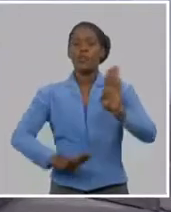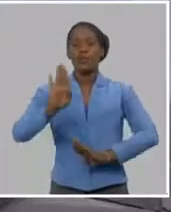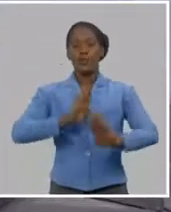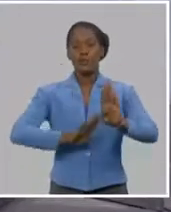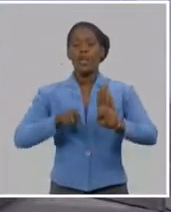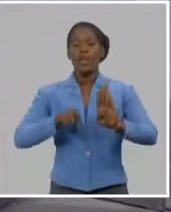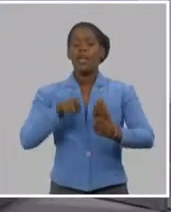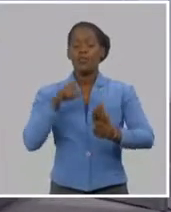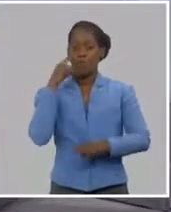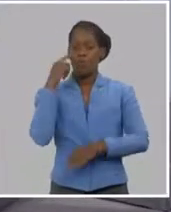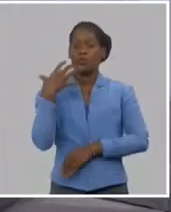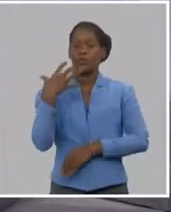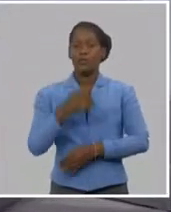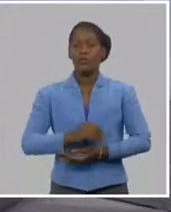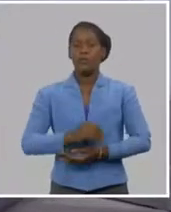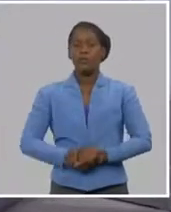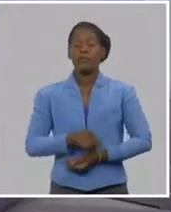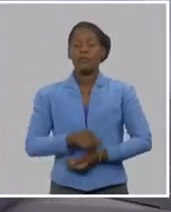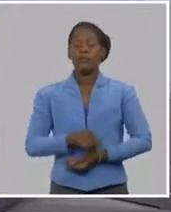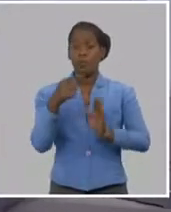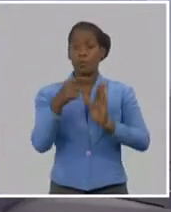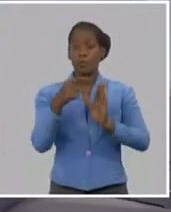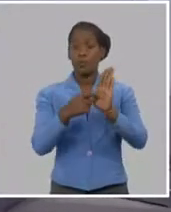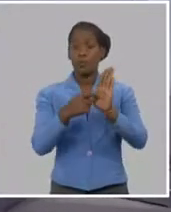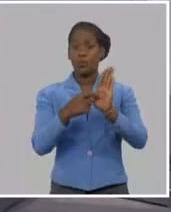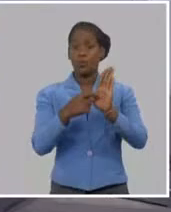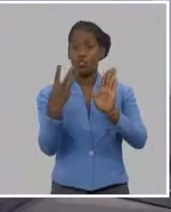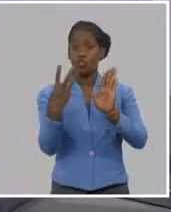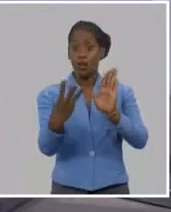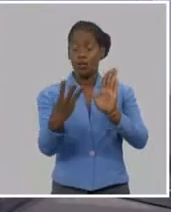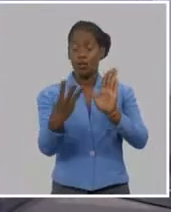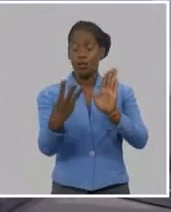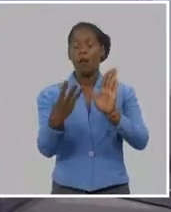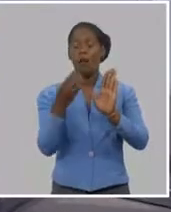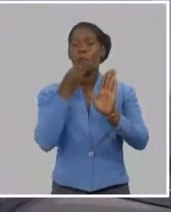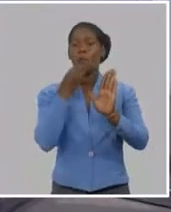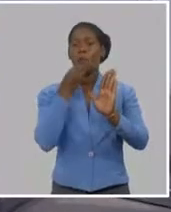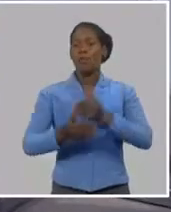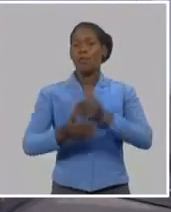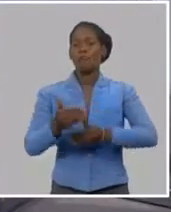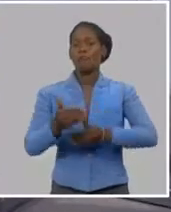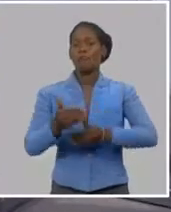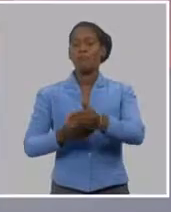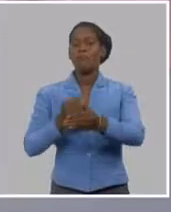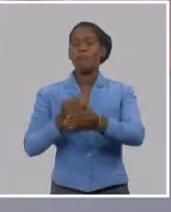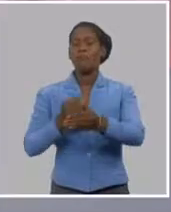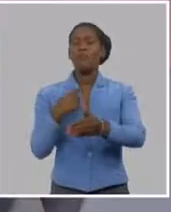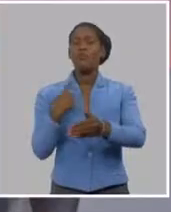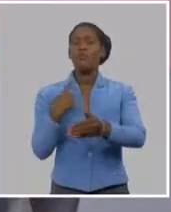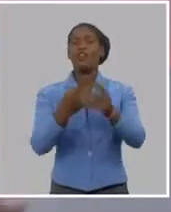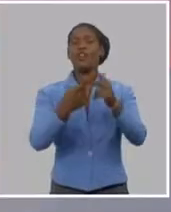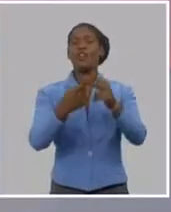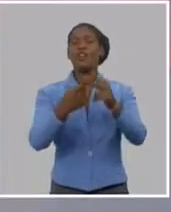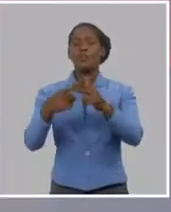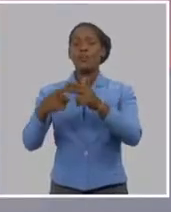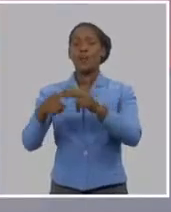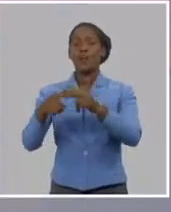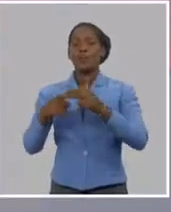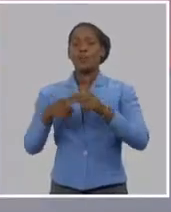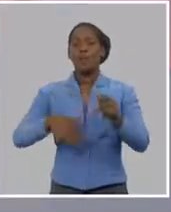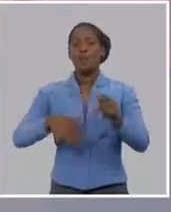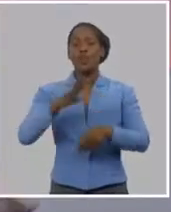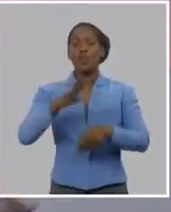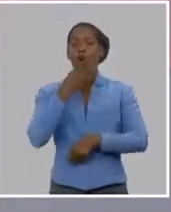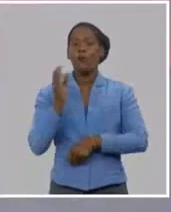ética martiana. Teniendo estos elementos en cuenta, es que se desarrollan las actividades del movimiento, desde el ámbito comunicativo, desde el